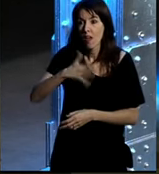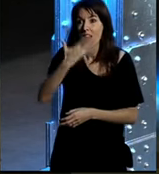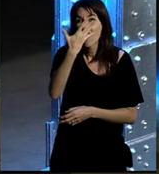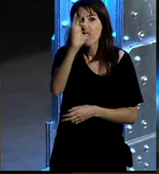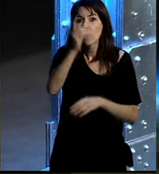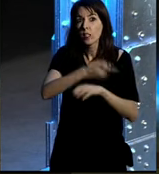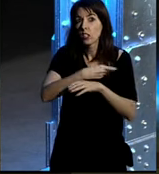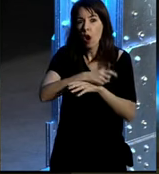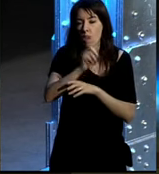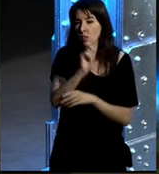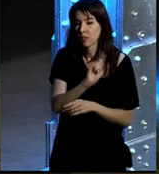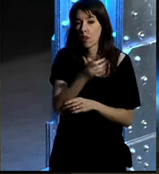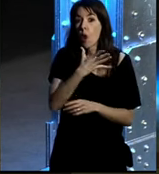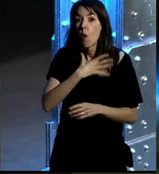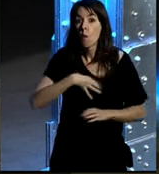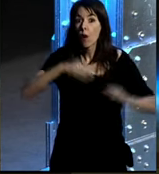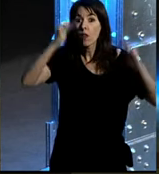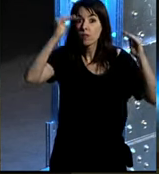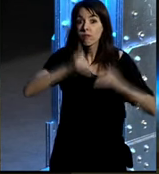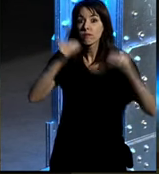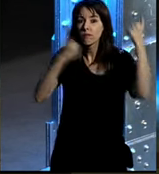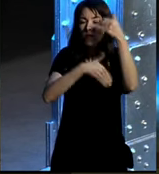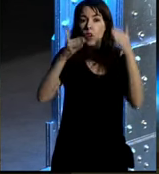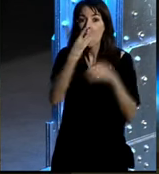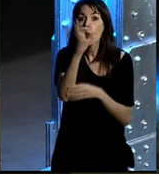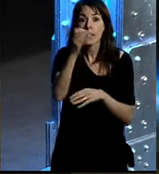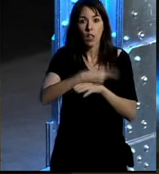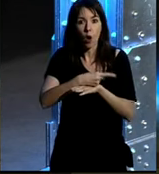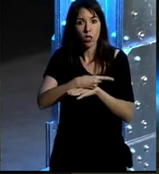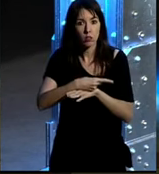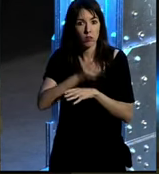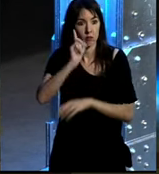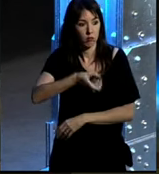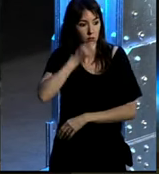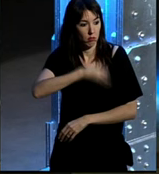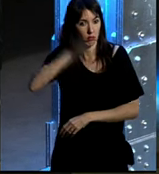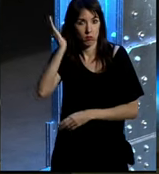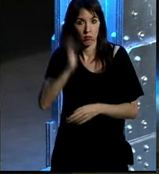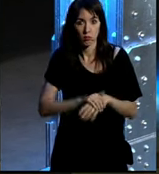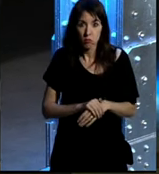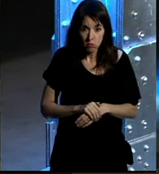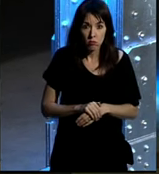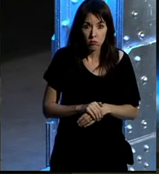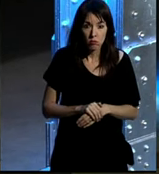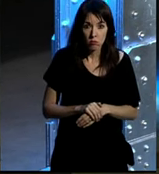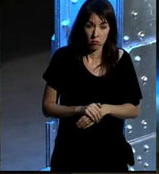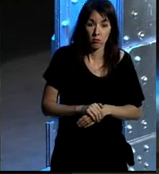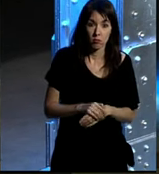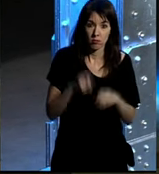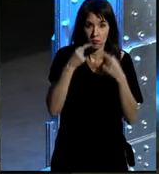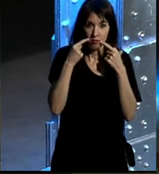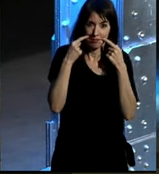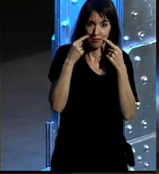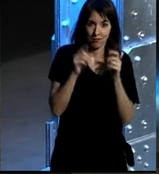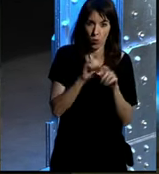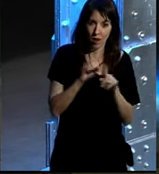horas en vez de que se le dedique 50 horas pues que dure por ejemplo 40 pues el director financiero ¿verdad que esbozará una cierta